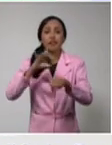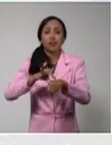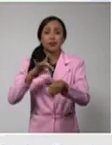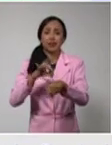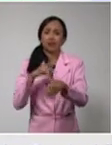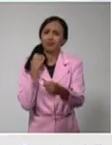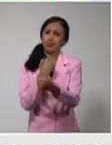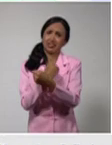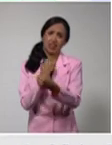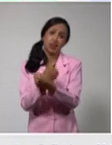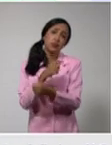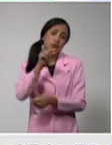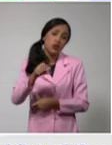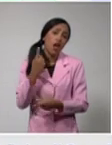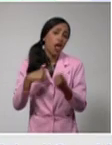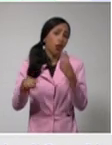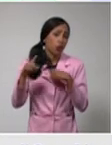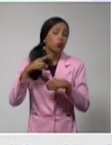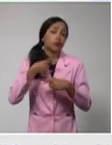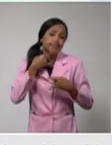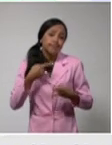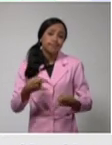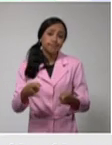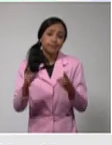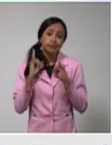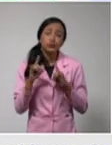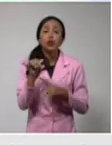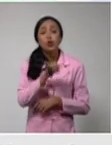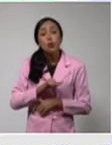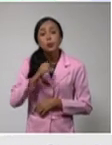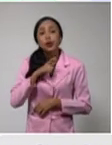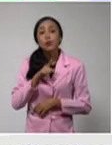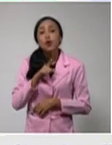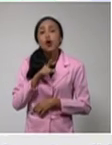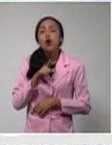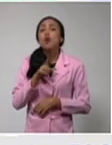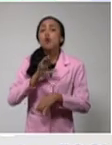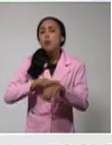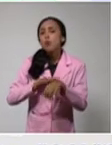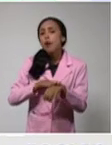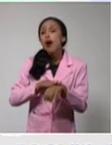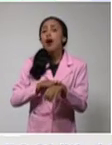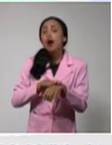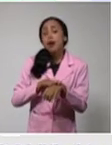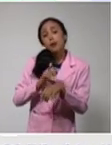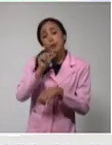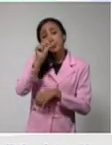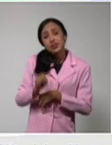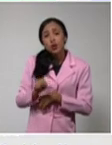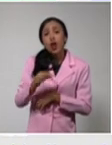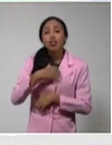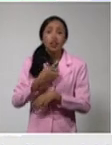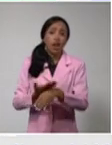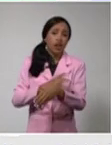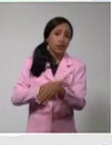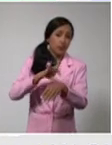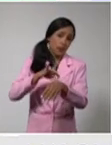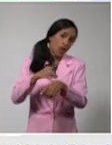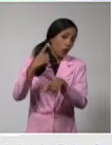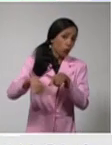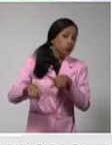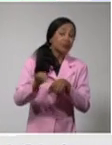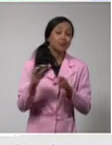características a veces de las personas que la adquieren, pues lo hacen muy vulnerables. Fallece una señora de